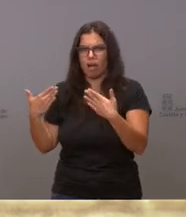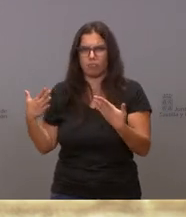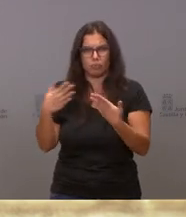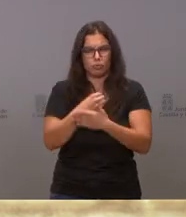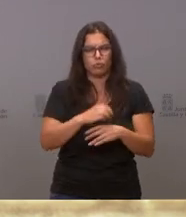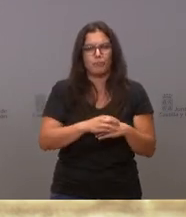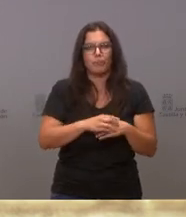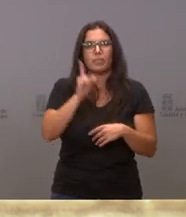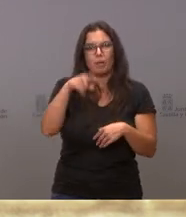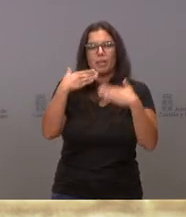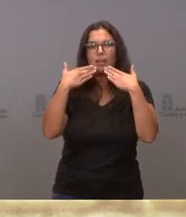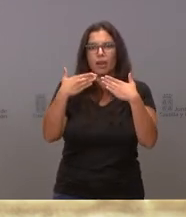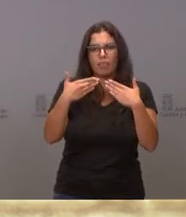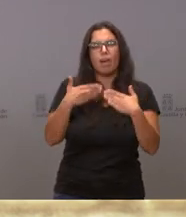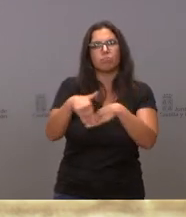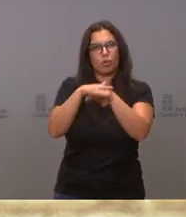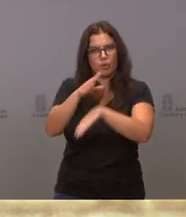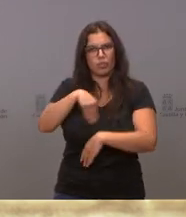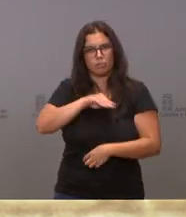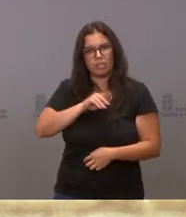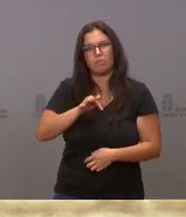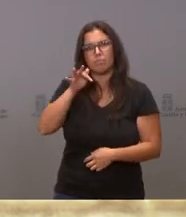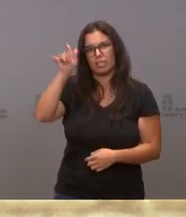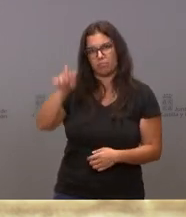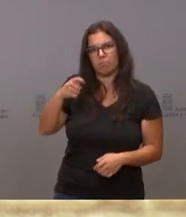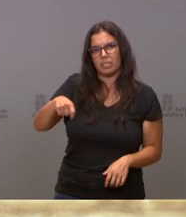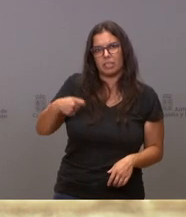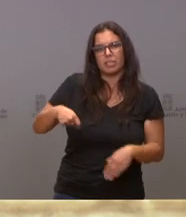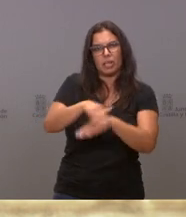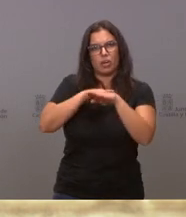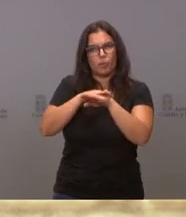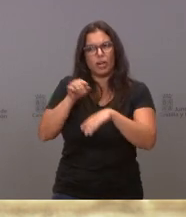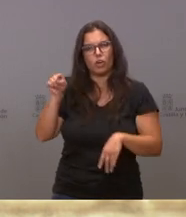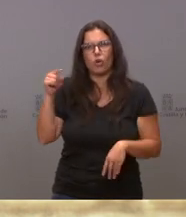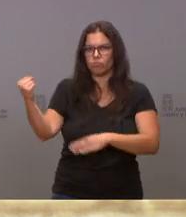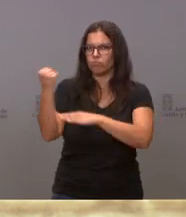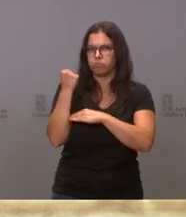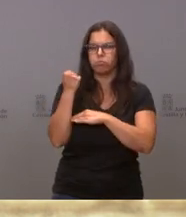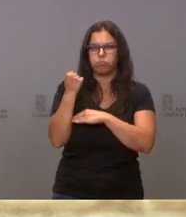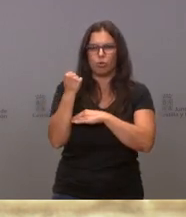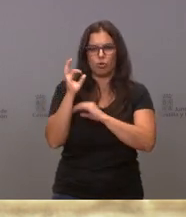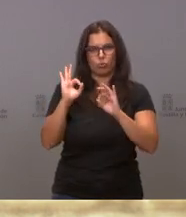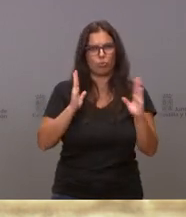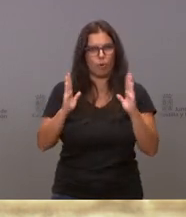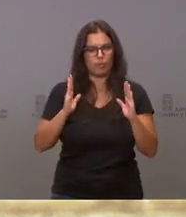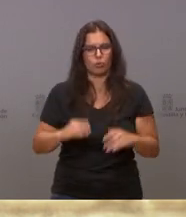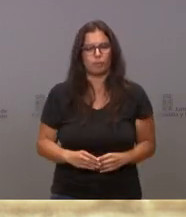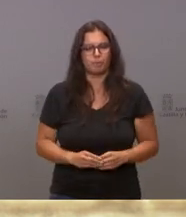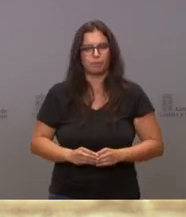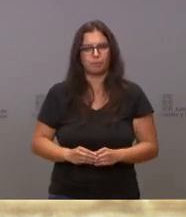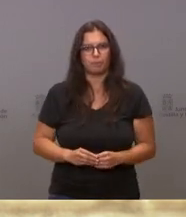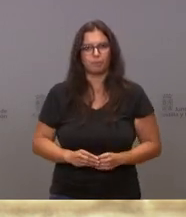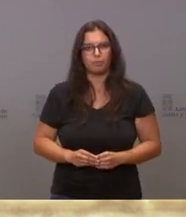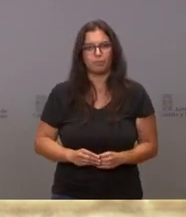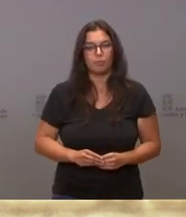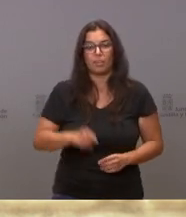Quiero agradecer también al Gobierno de España y al presidente del Gobierno de España su apoyo en esos momentos. A